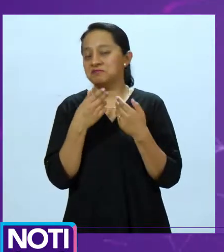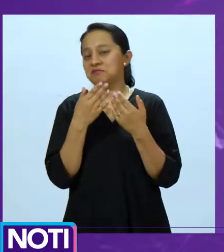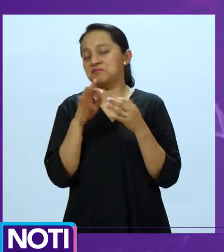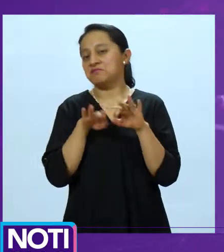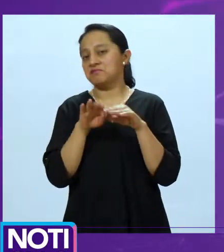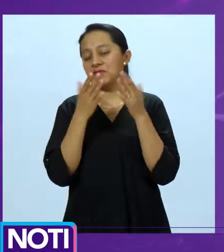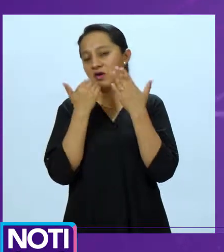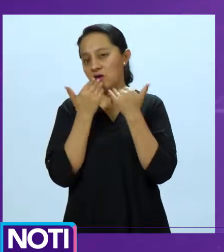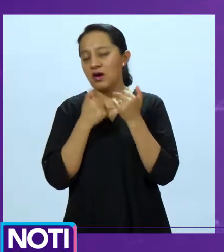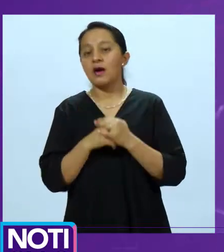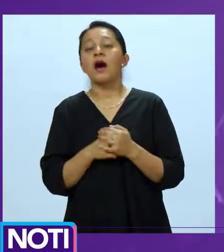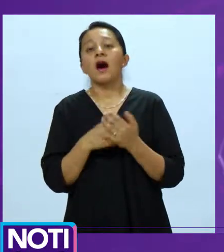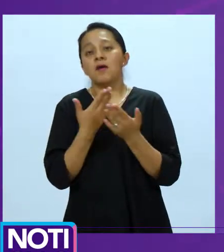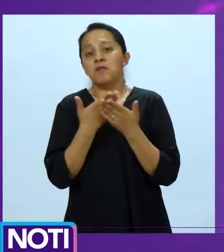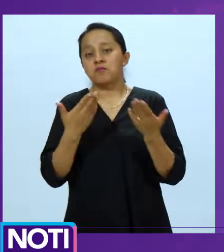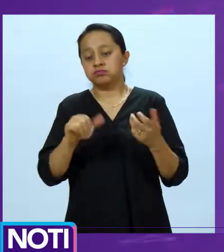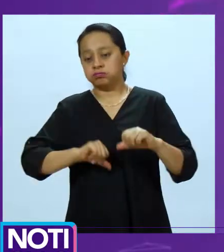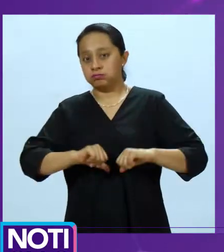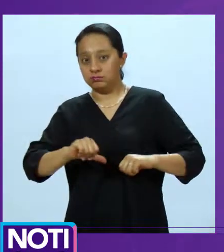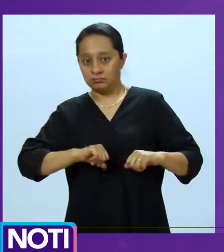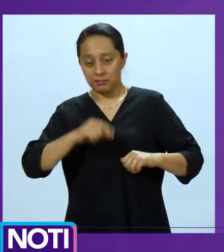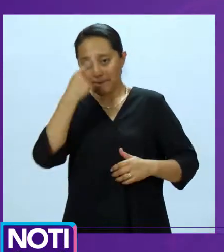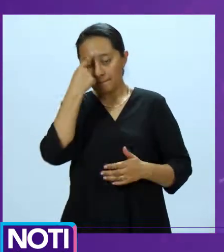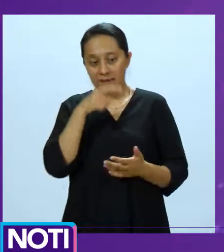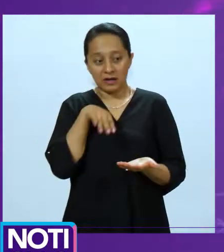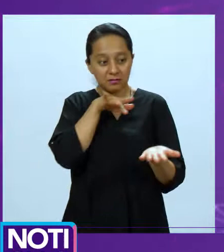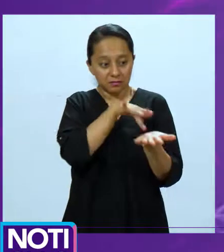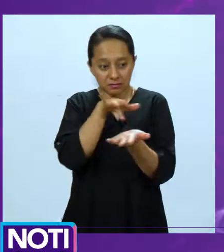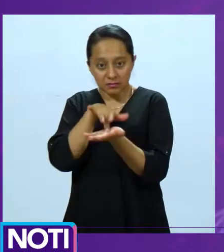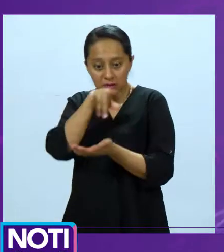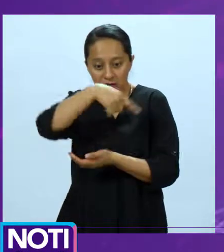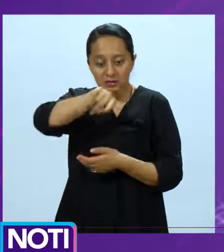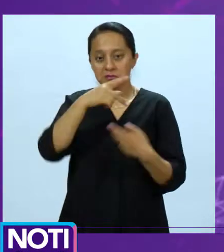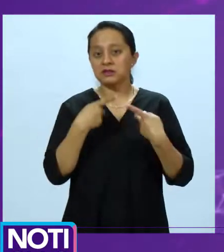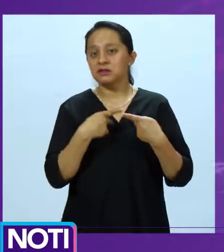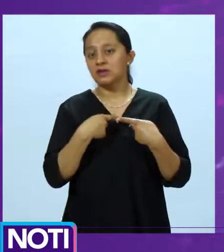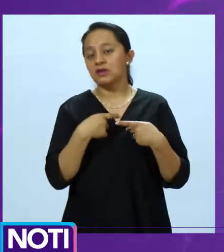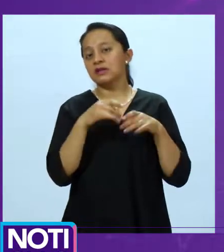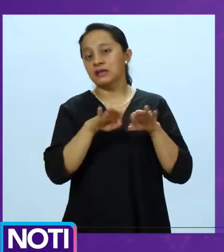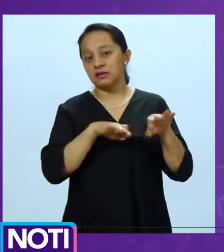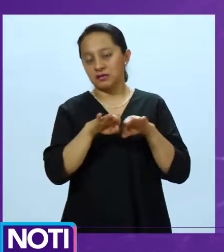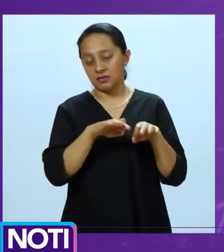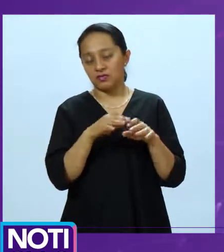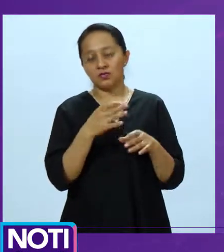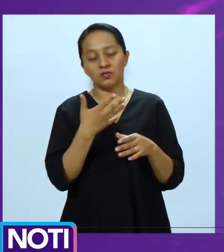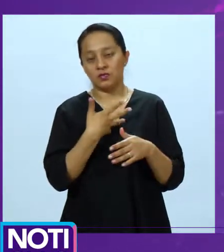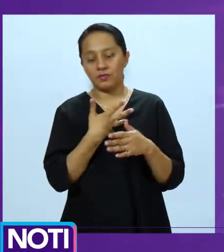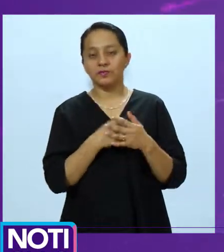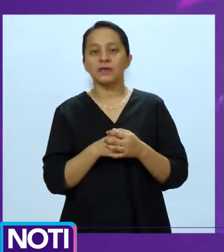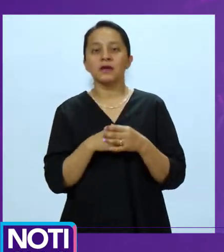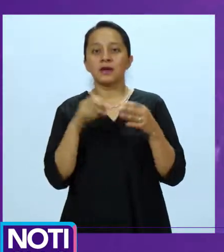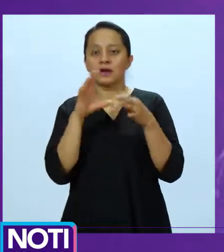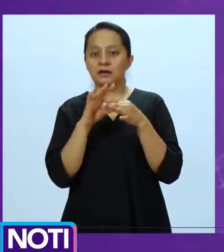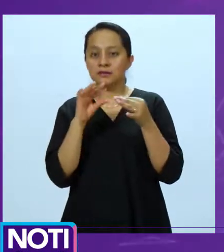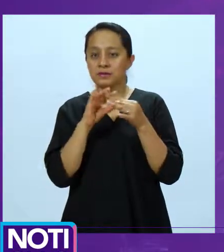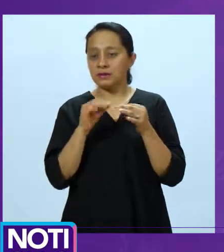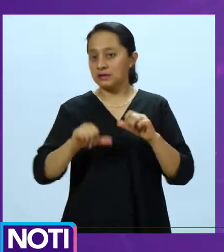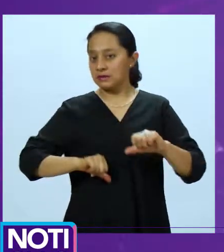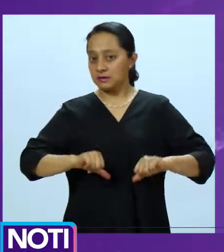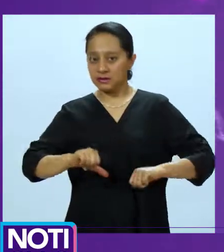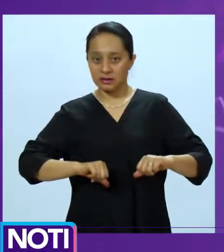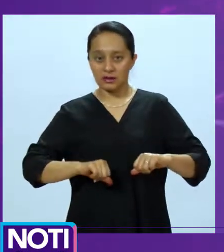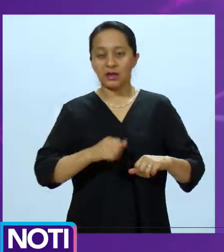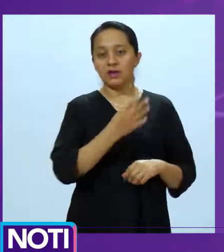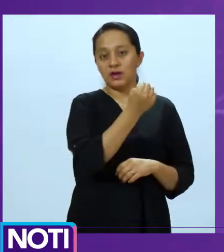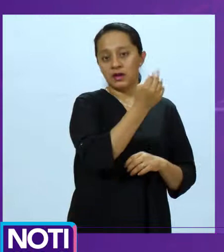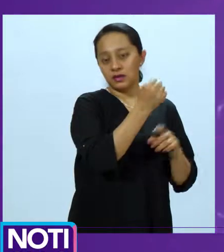quienes no cuentan con una oportunidad laboral. En esta feria, que se realizará desde las 9 de la mañana y hasta las 3 de la tarde, habrá también una